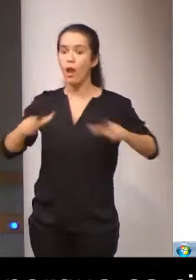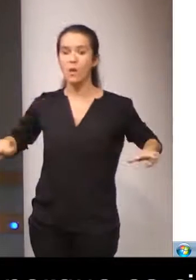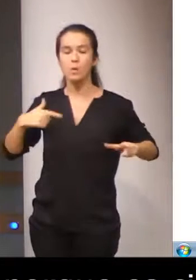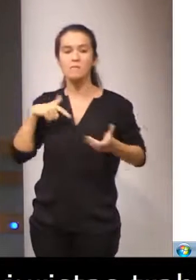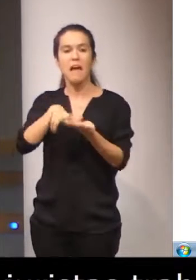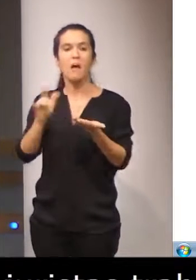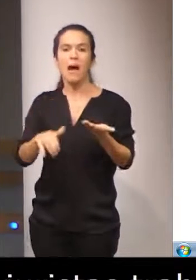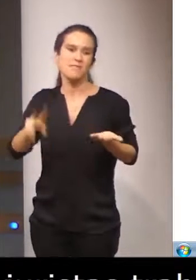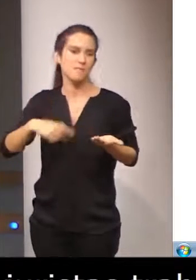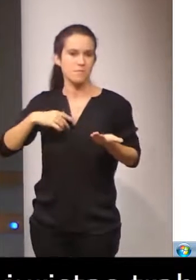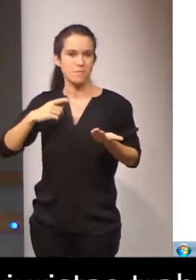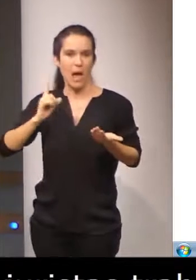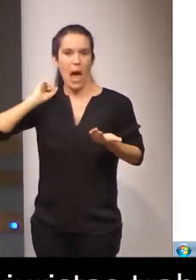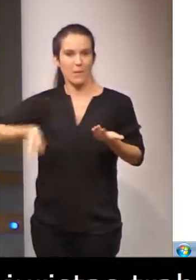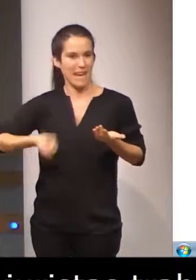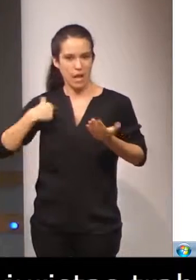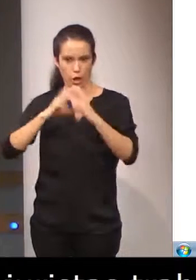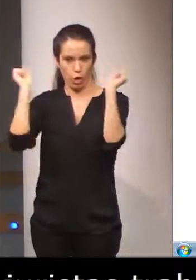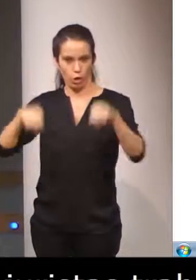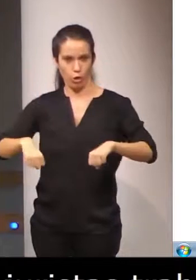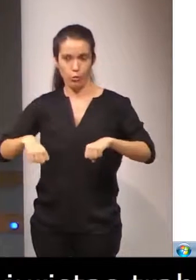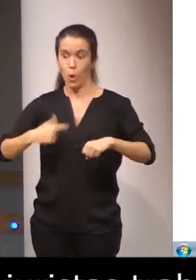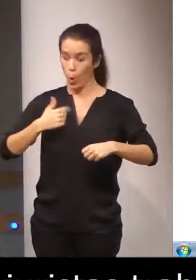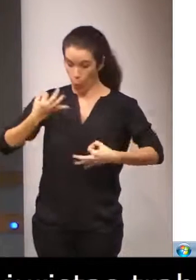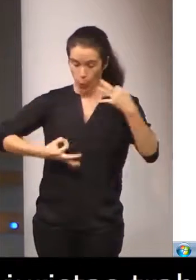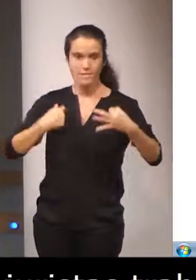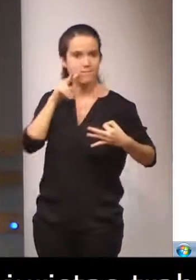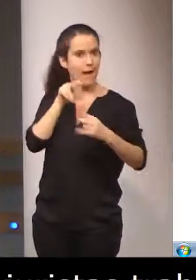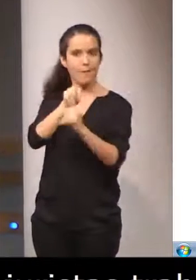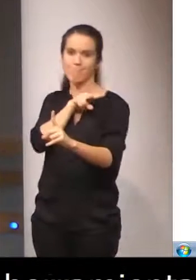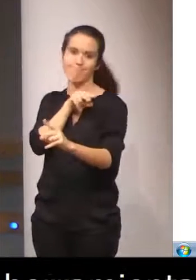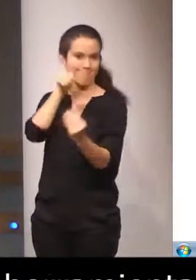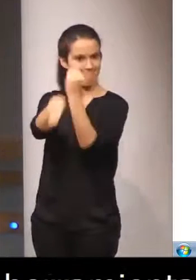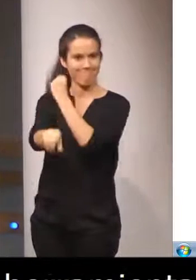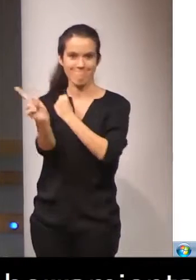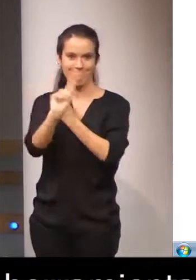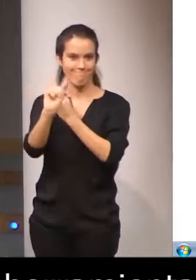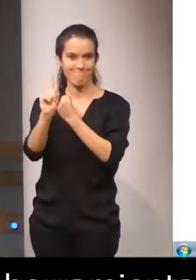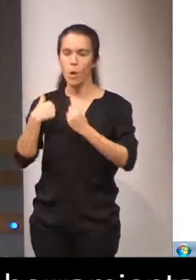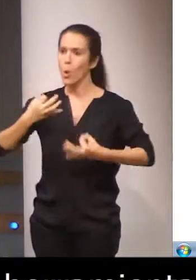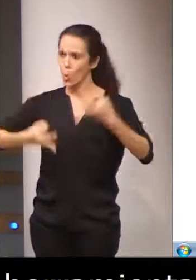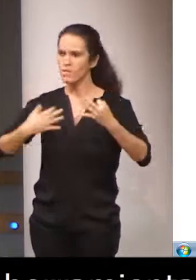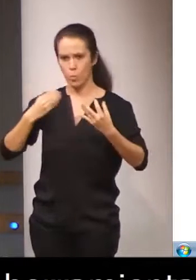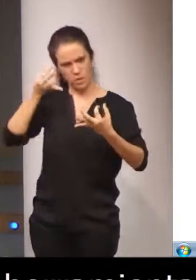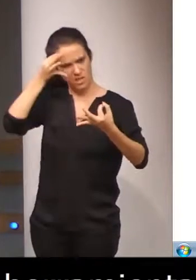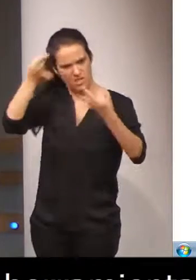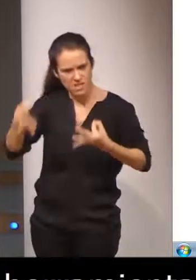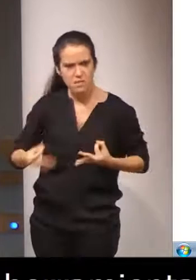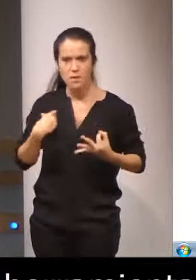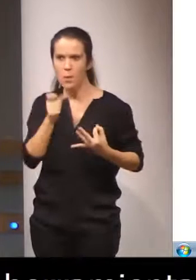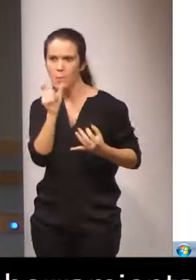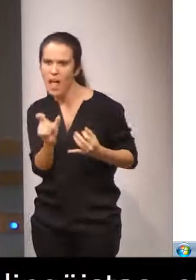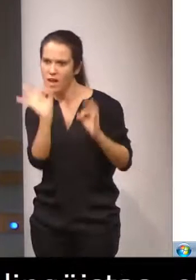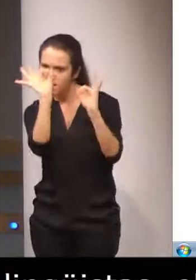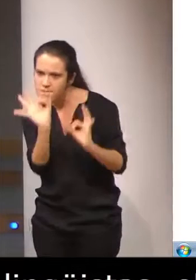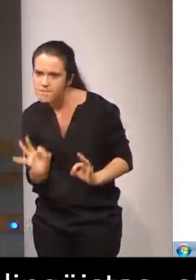es arbitrario, para los juristas no puede serlo. Los juristas somos bastante exigentes y precisos